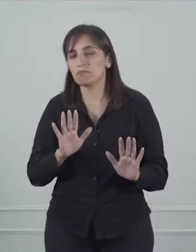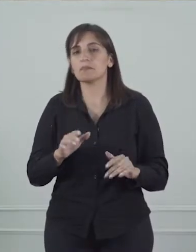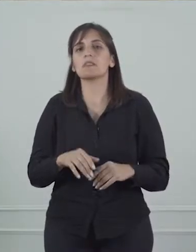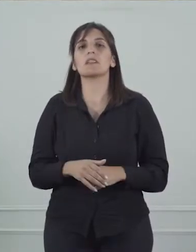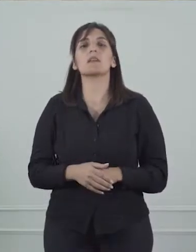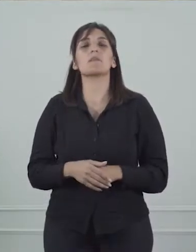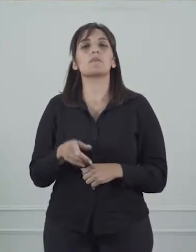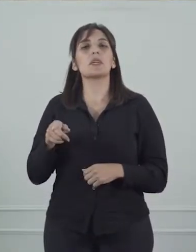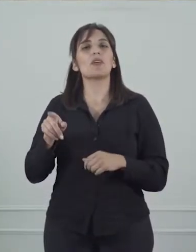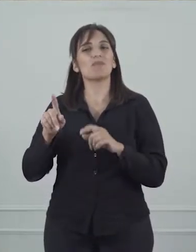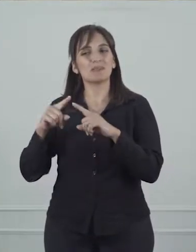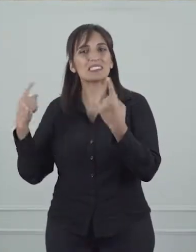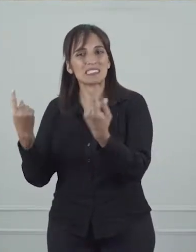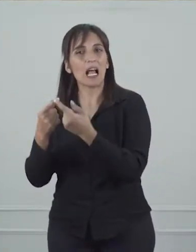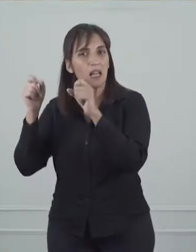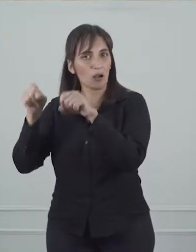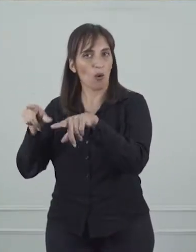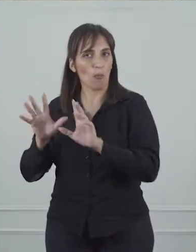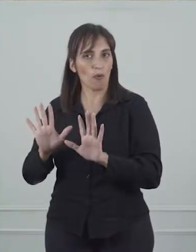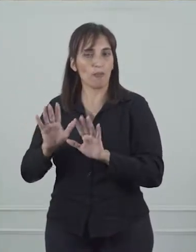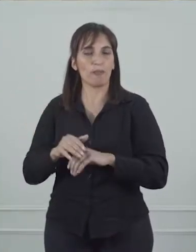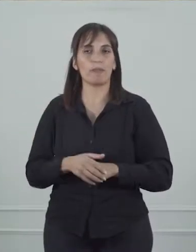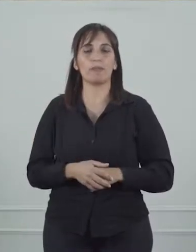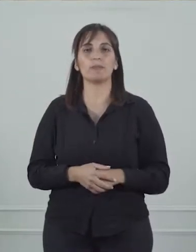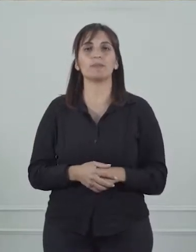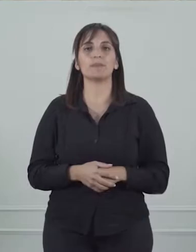terapia intensiva, y se encuentran internadas en sala común.